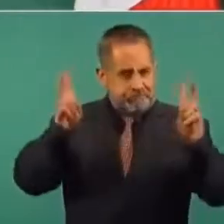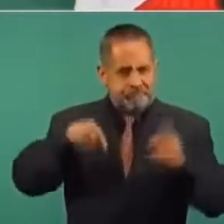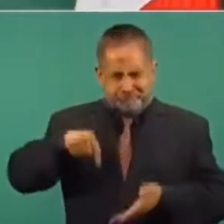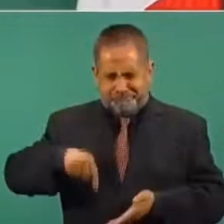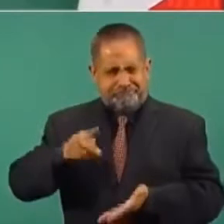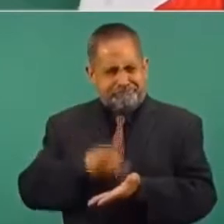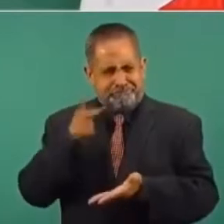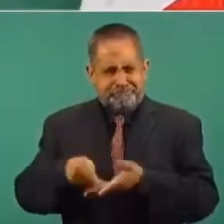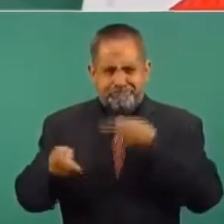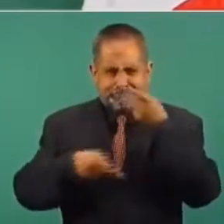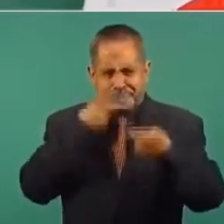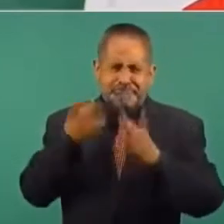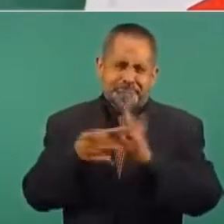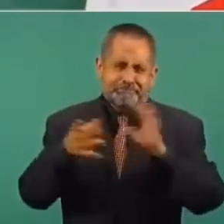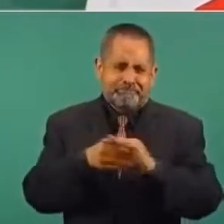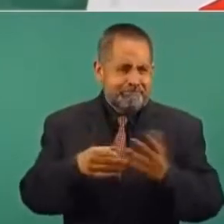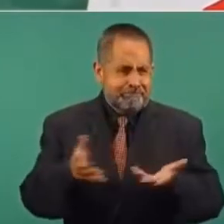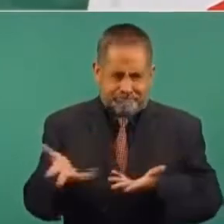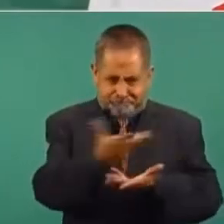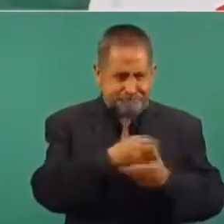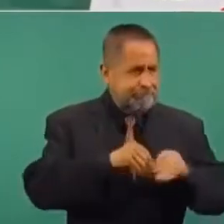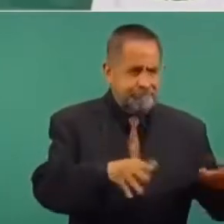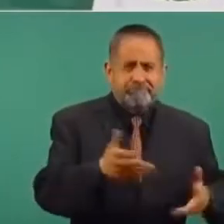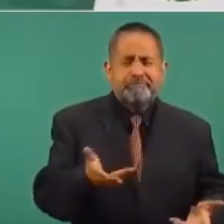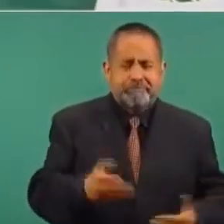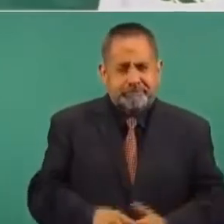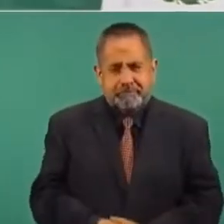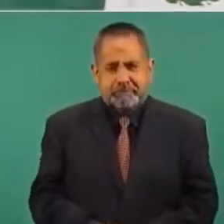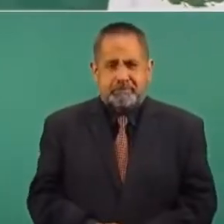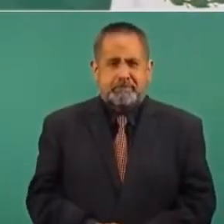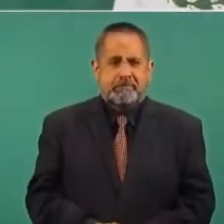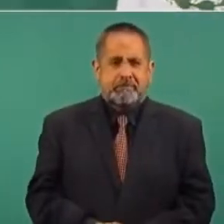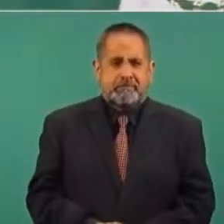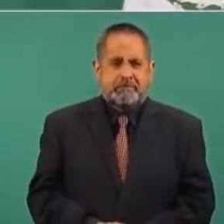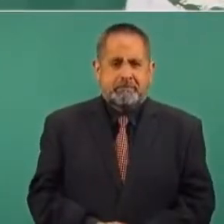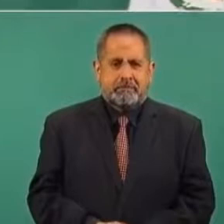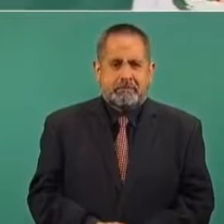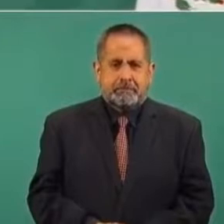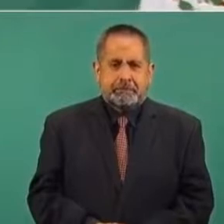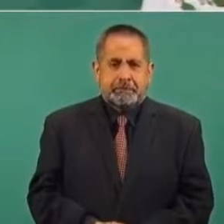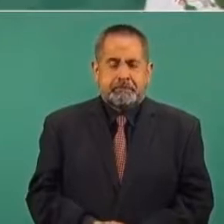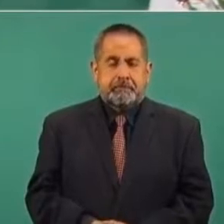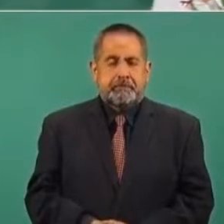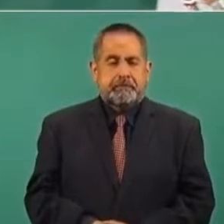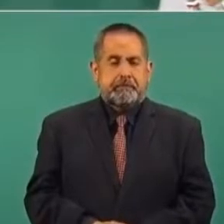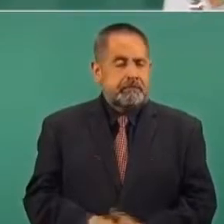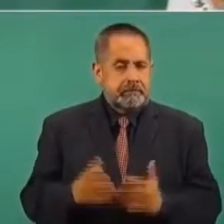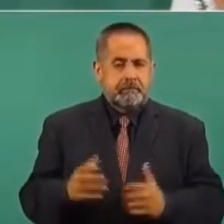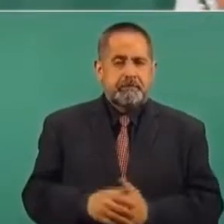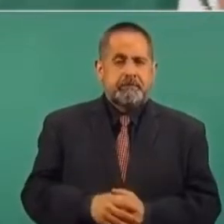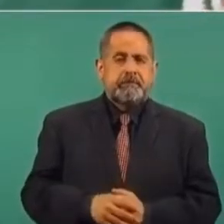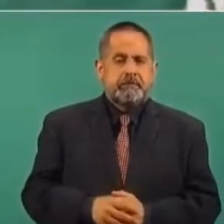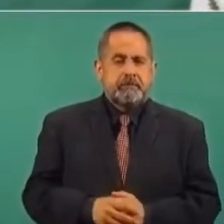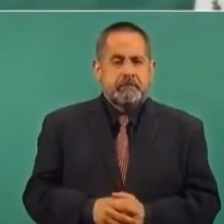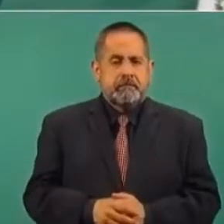de que